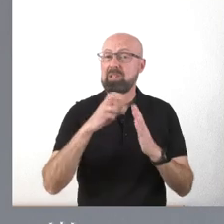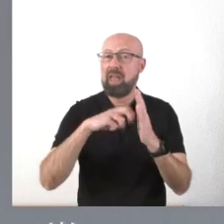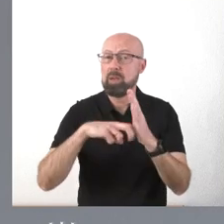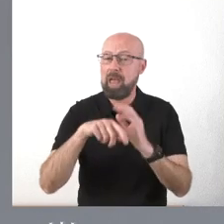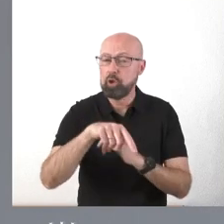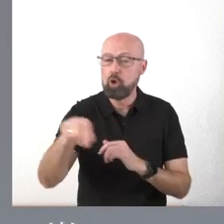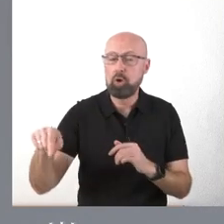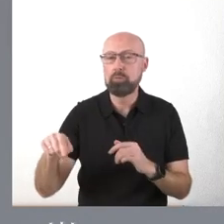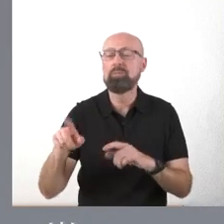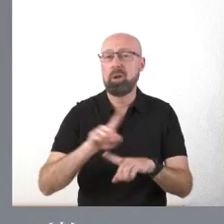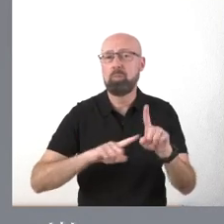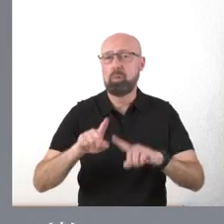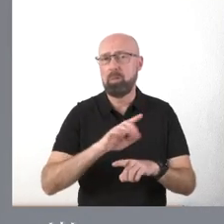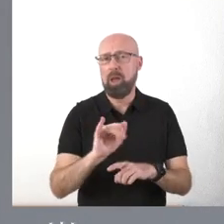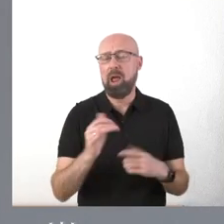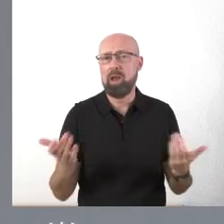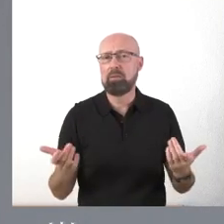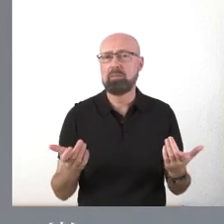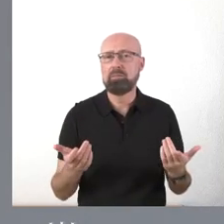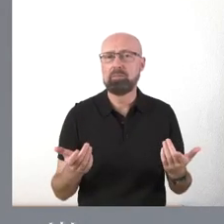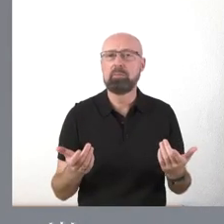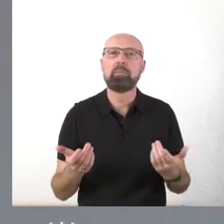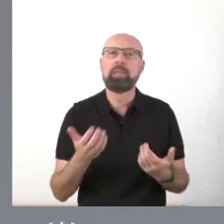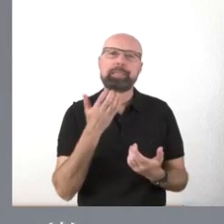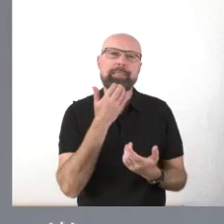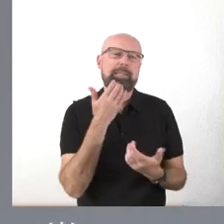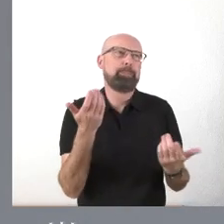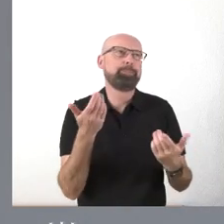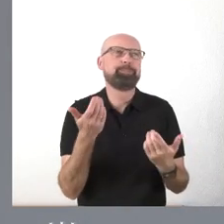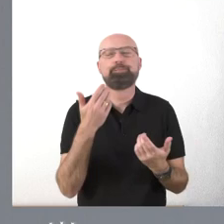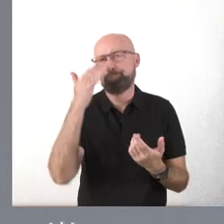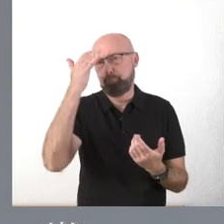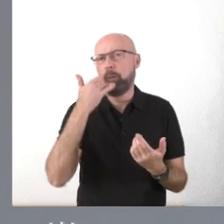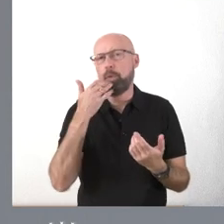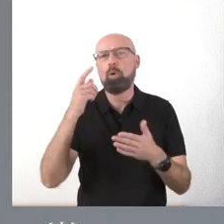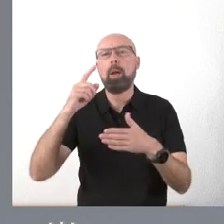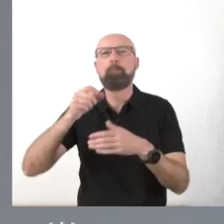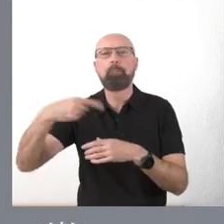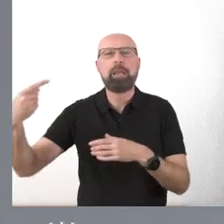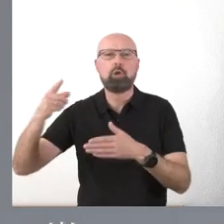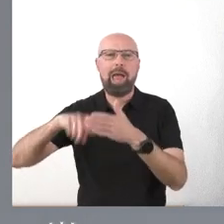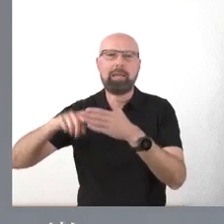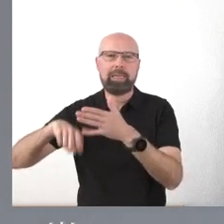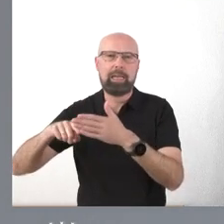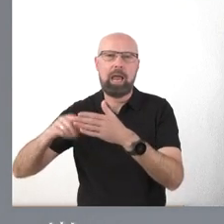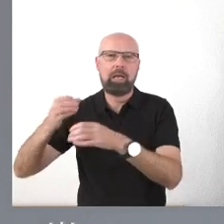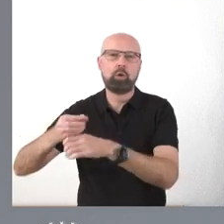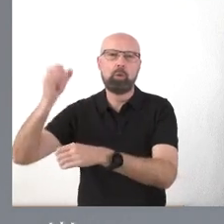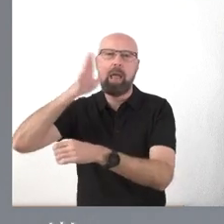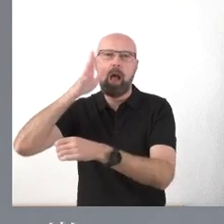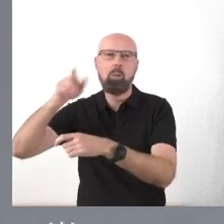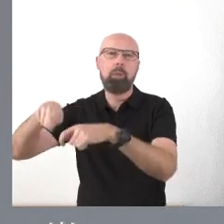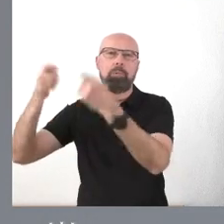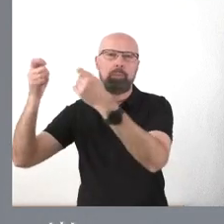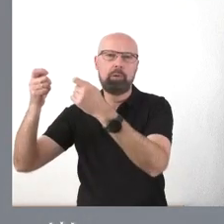plantean muchos problemas. Si usted alquila un piso y revientan las cañerías, usted no puede